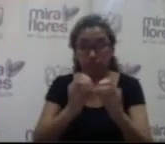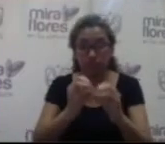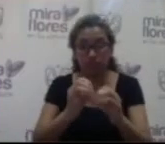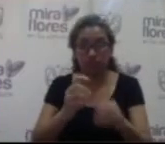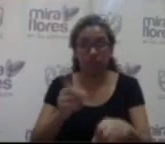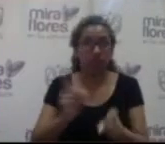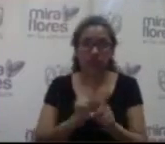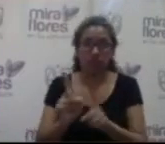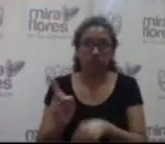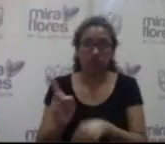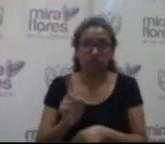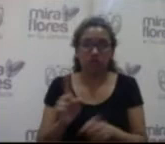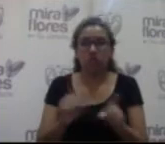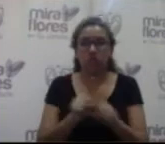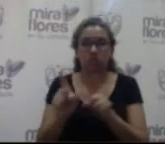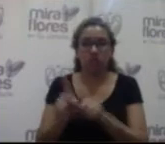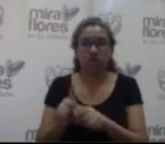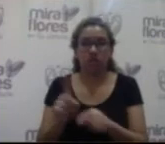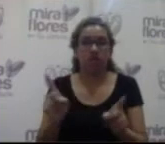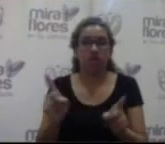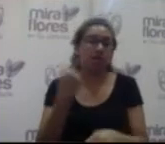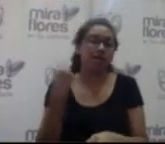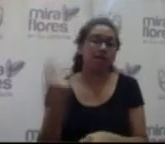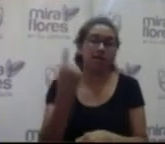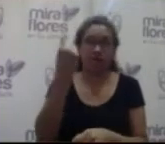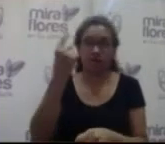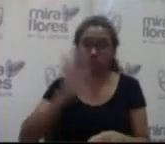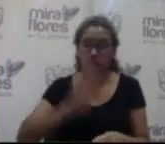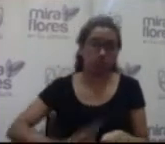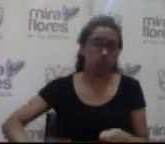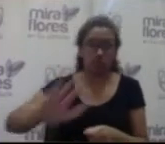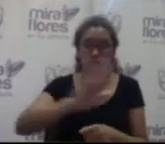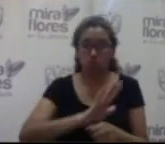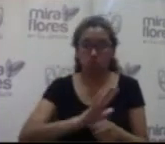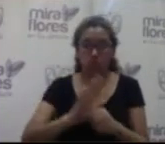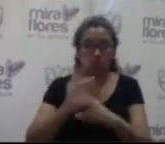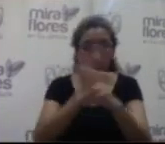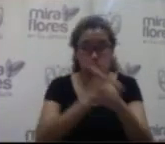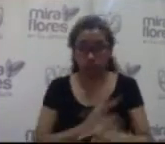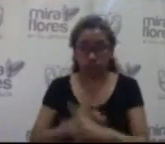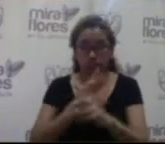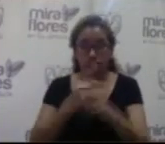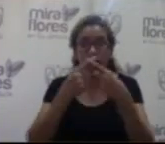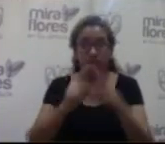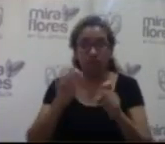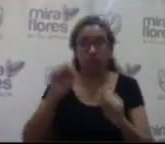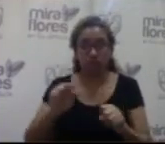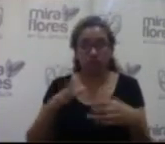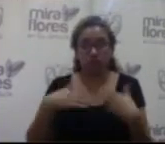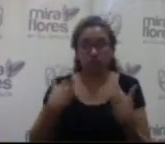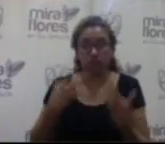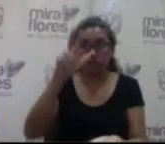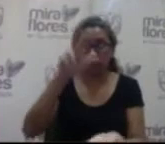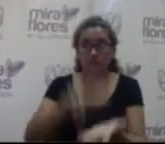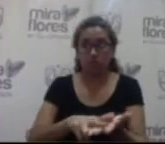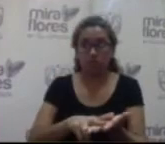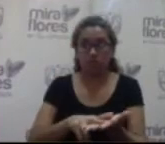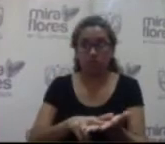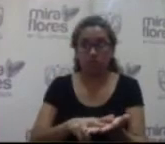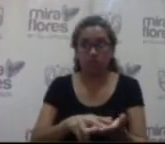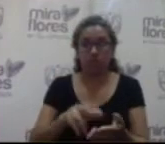usualmente es de manera general total abarcar todos los aspectos pero se tuvo a bien aprobar esto lo aprobó la